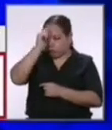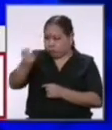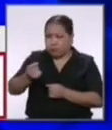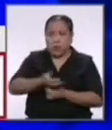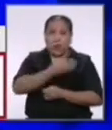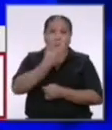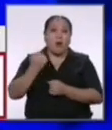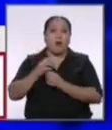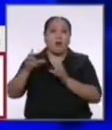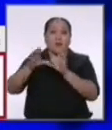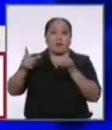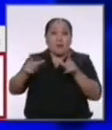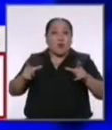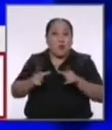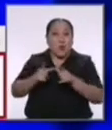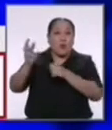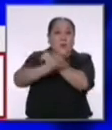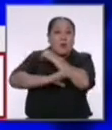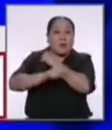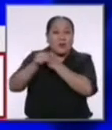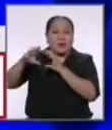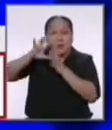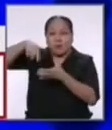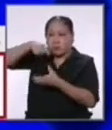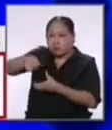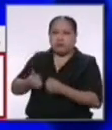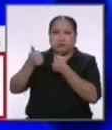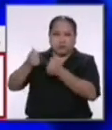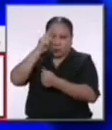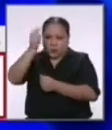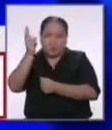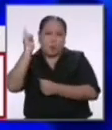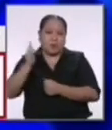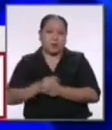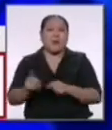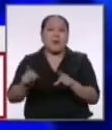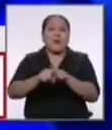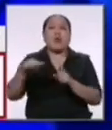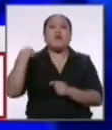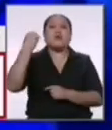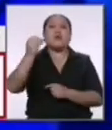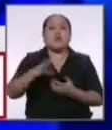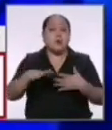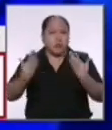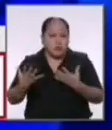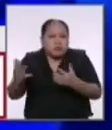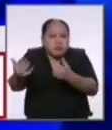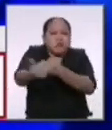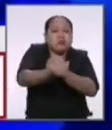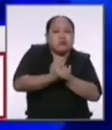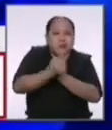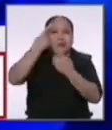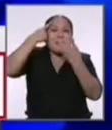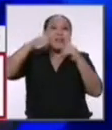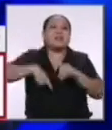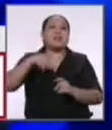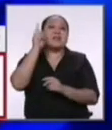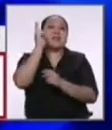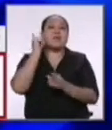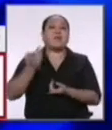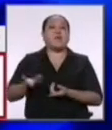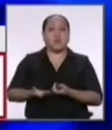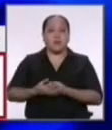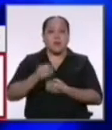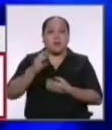los mejores lugares del mundo además para provocar que los jóvenes que quieren tomar una decisión decidan abrazar el magisterio y decidan ser profesores para poder